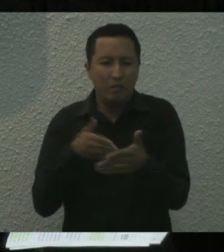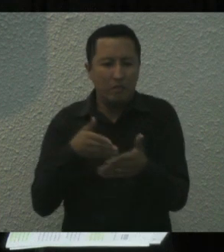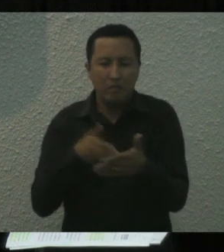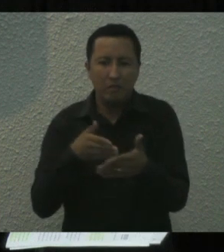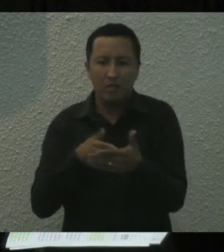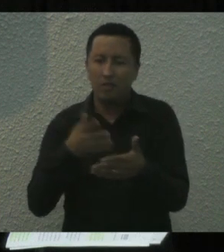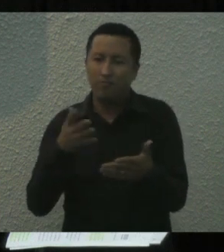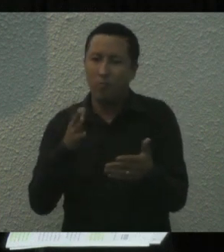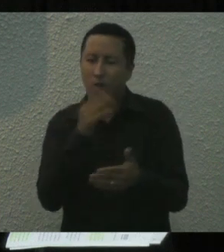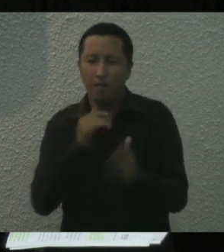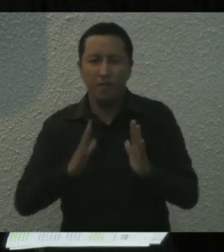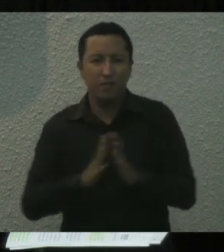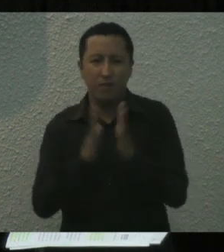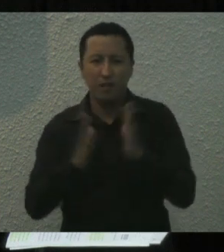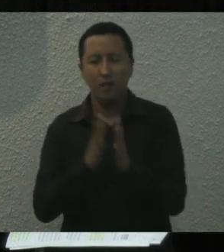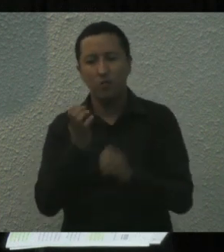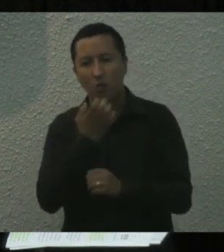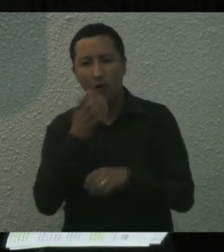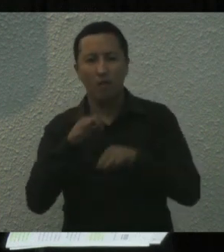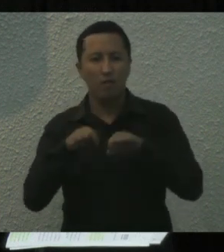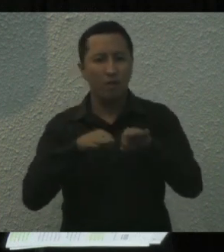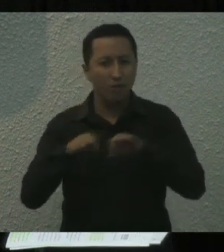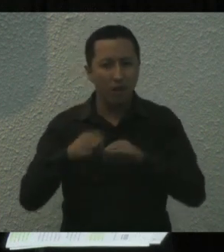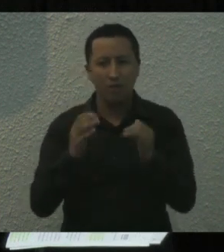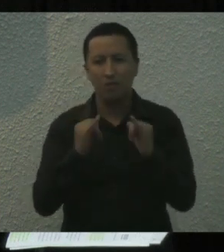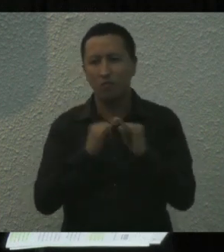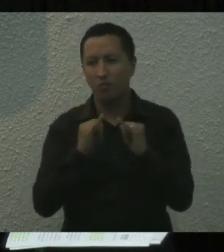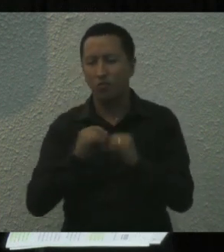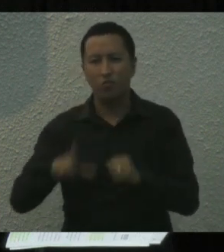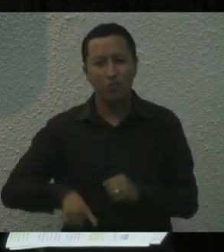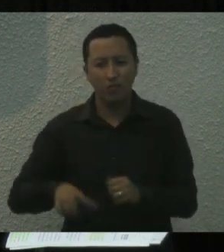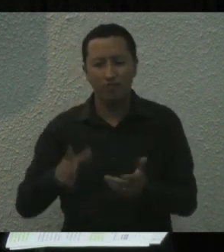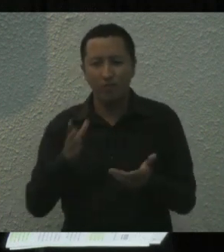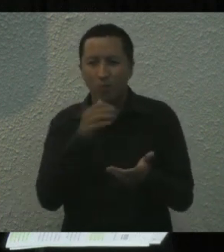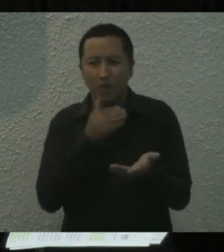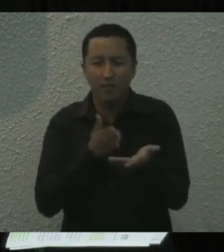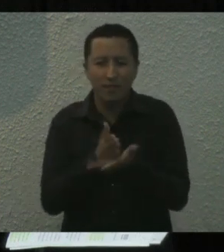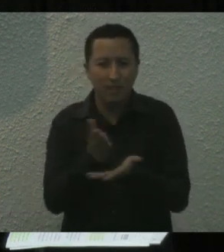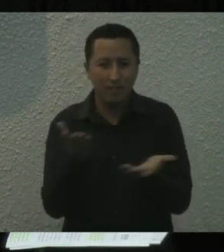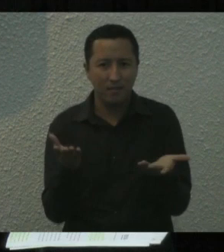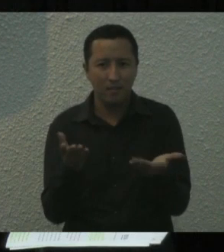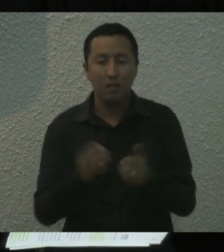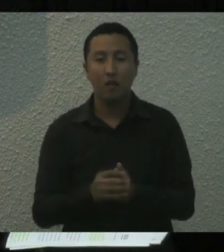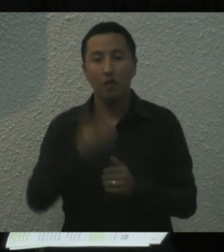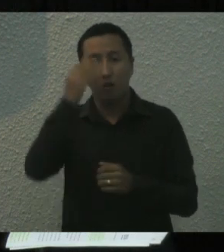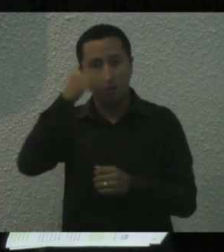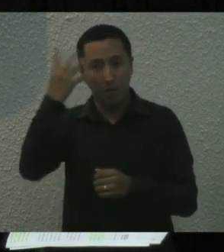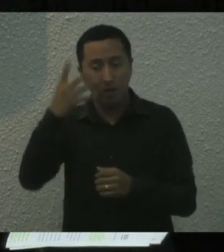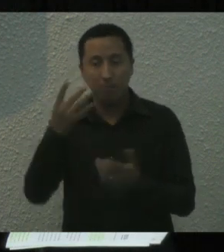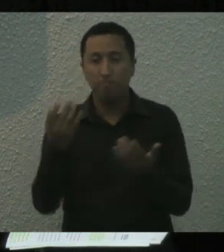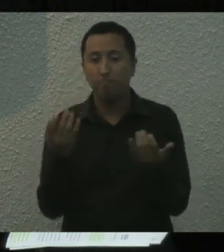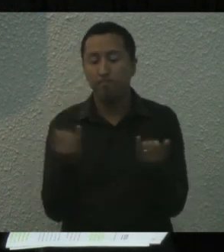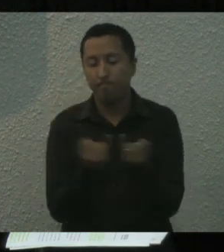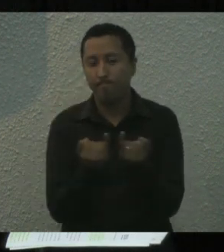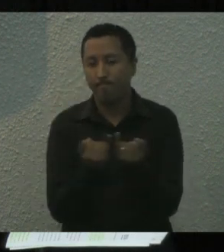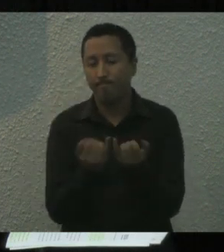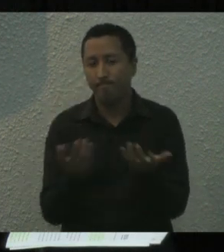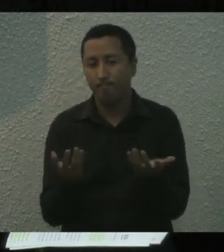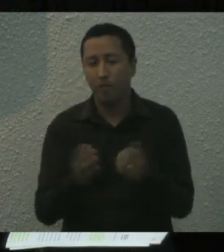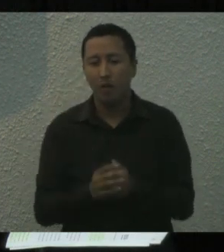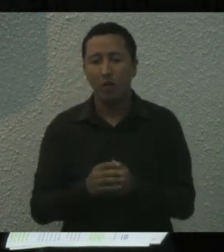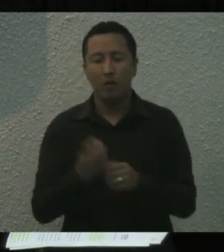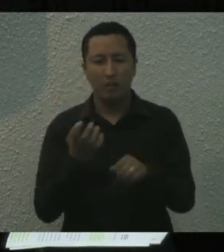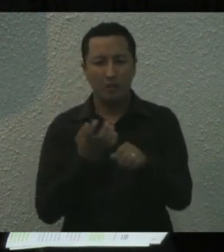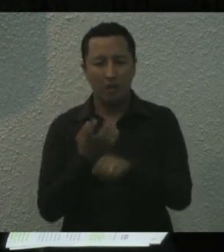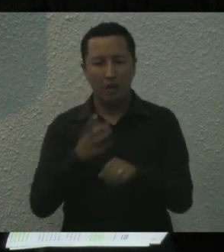escuelas, trabajos e incluso en instituciones de gobierno. No nos olvidemos que el Estado mexicano estableció que esta